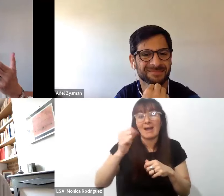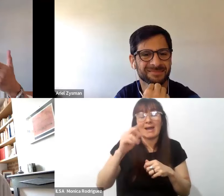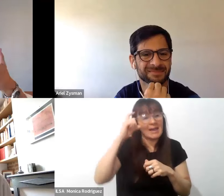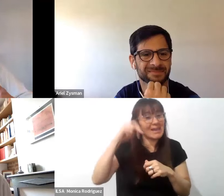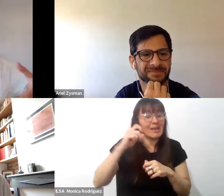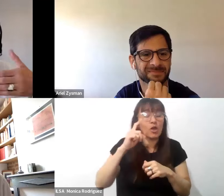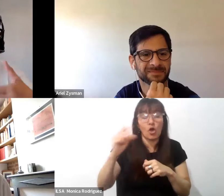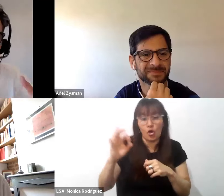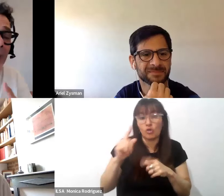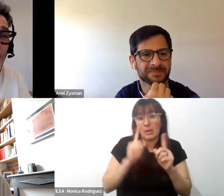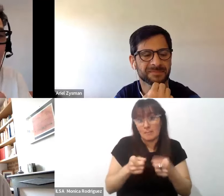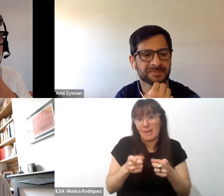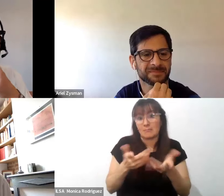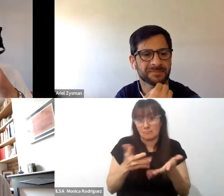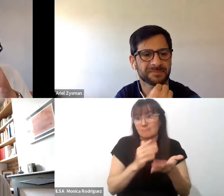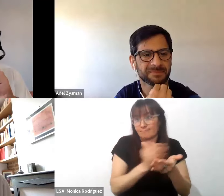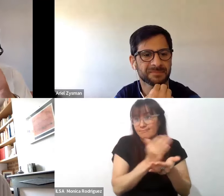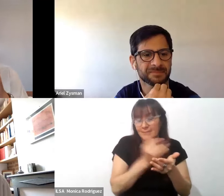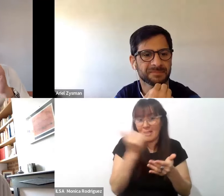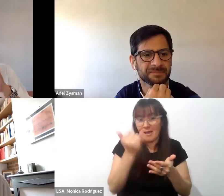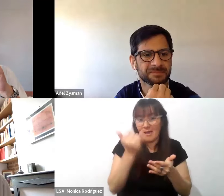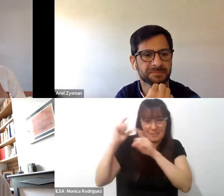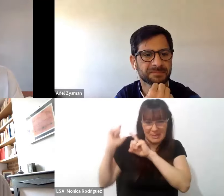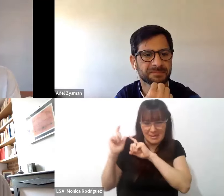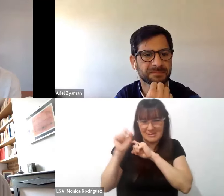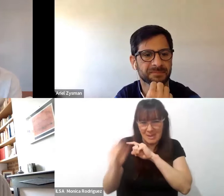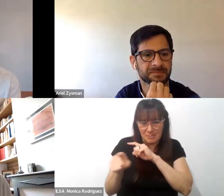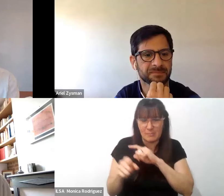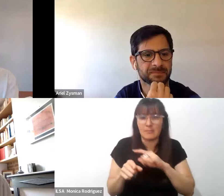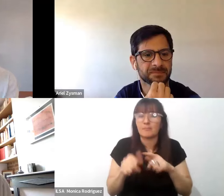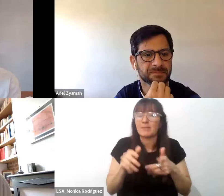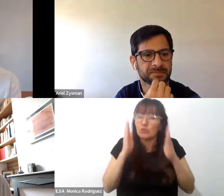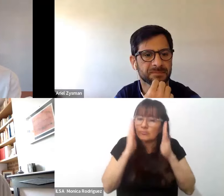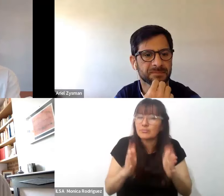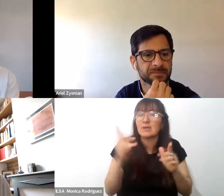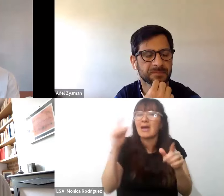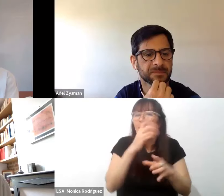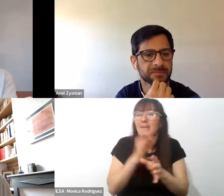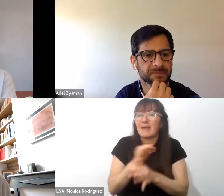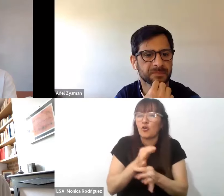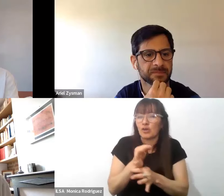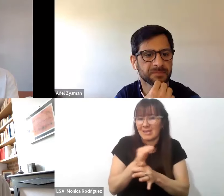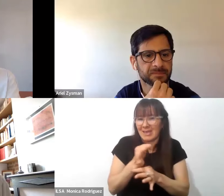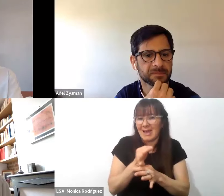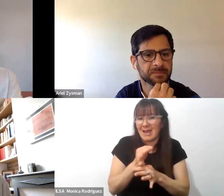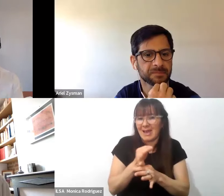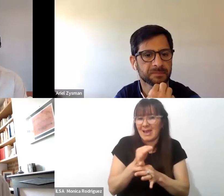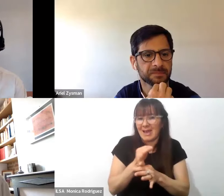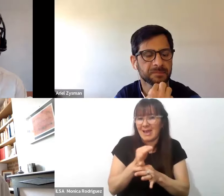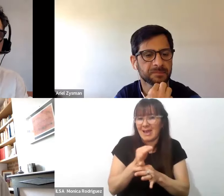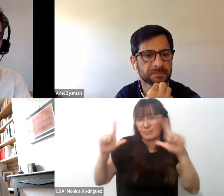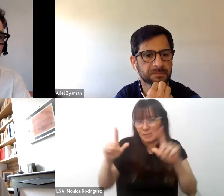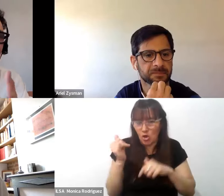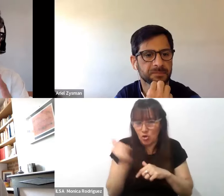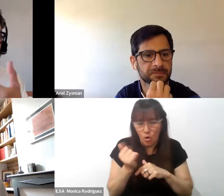y no no aborda la pedagogía desde una trama conceptual sino más bien